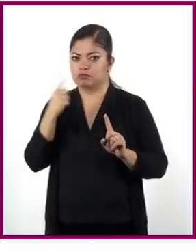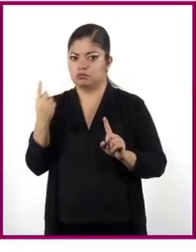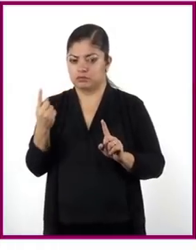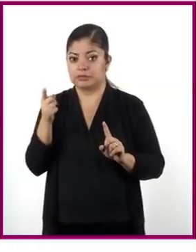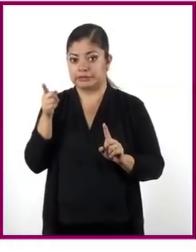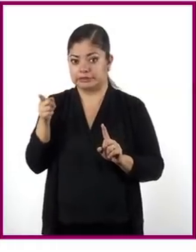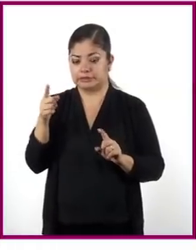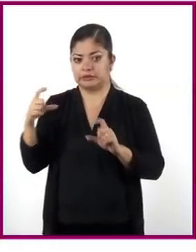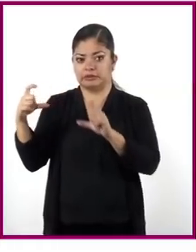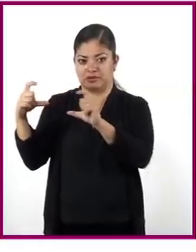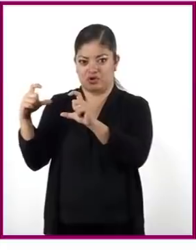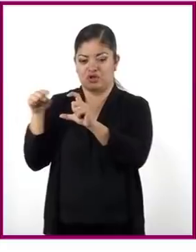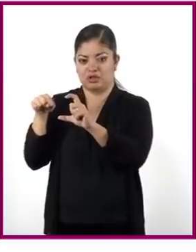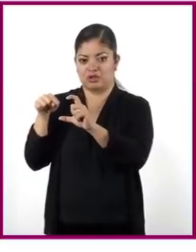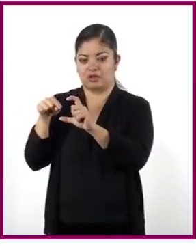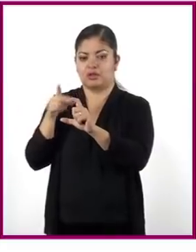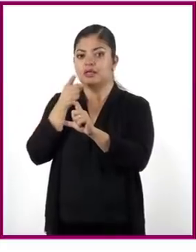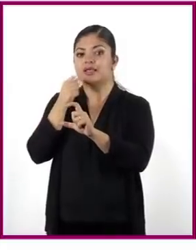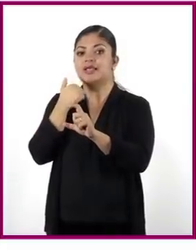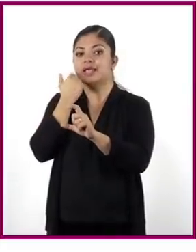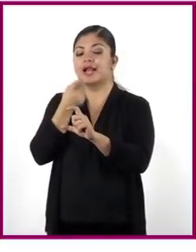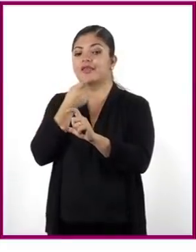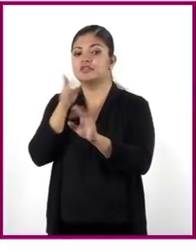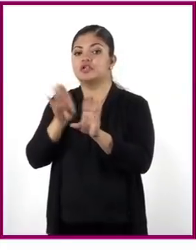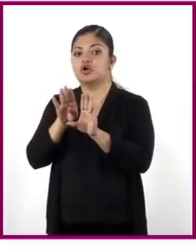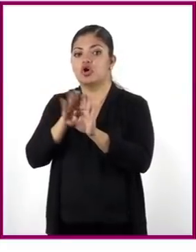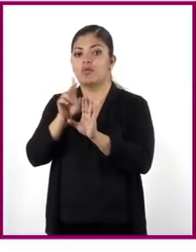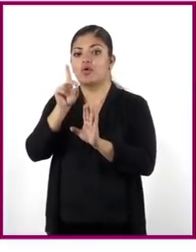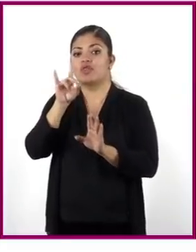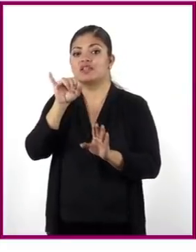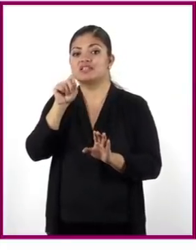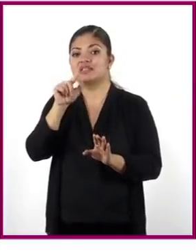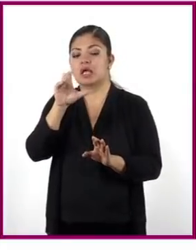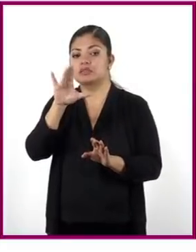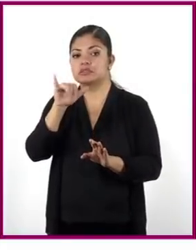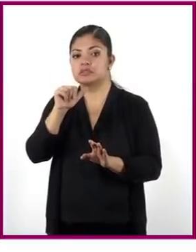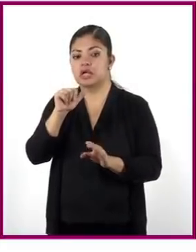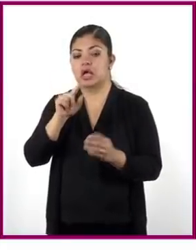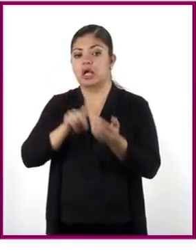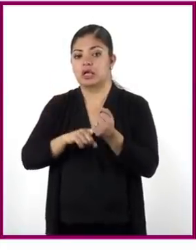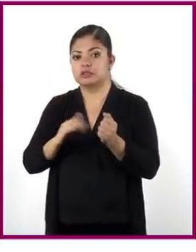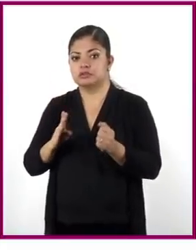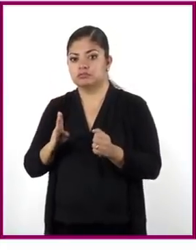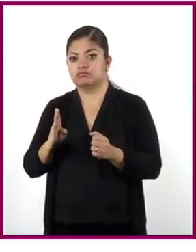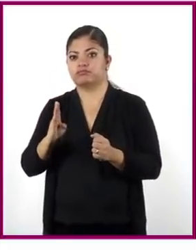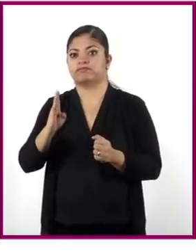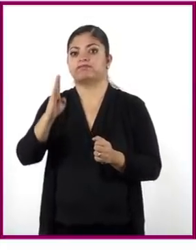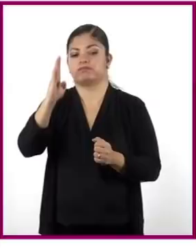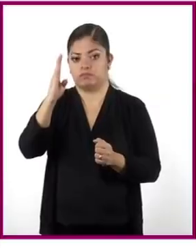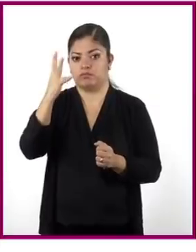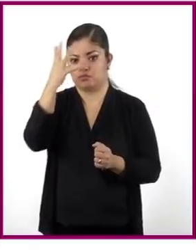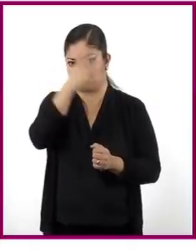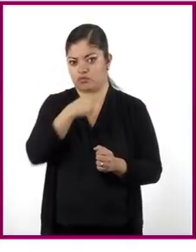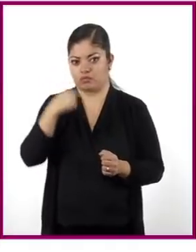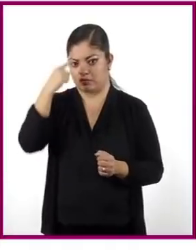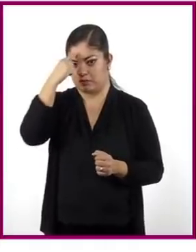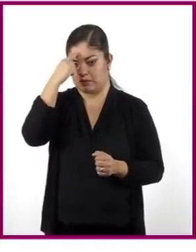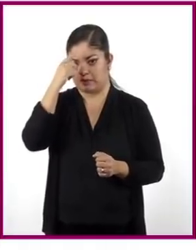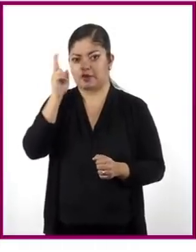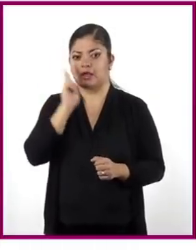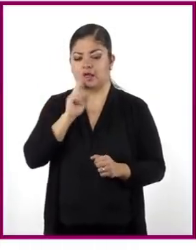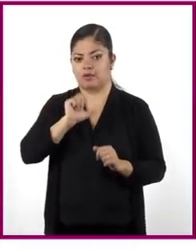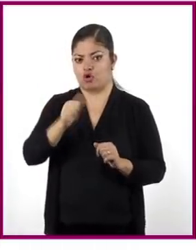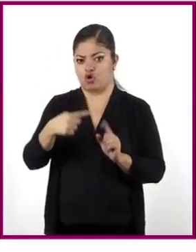Esta coordenada nos indica la distancia que hemos recorrido en 4 horas. Así que el eje